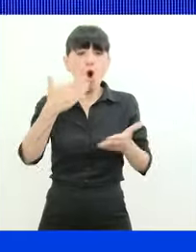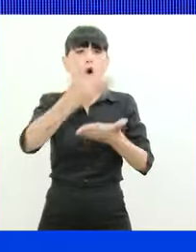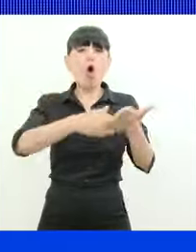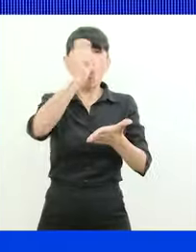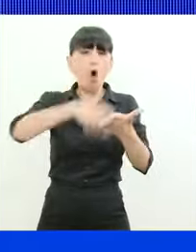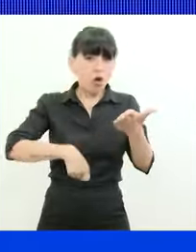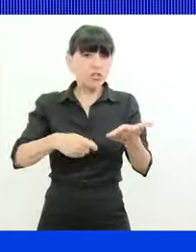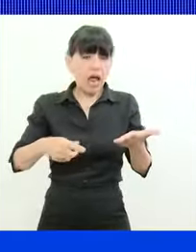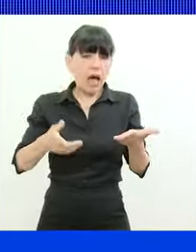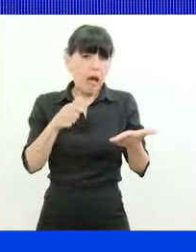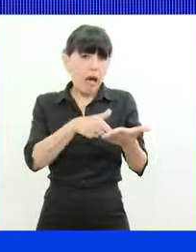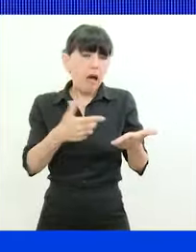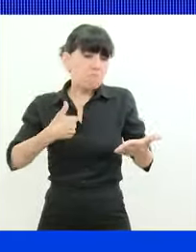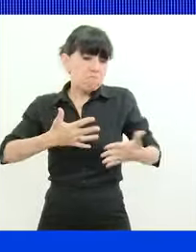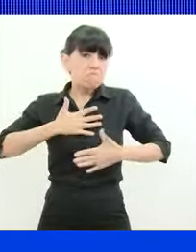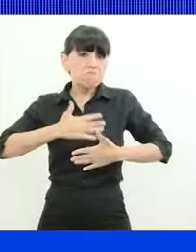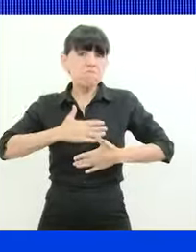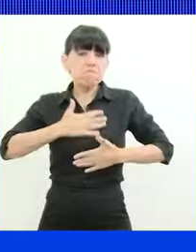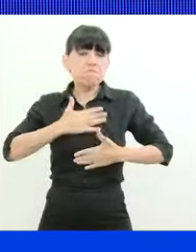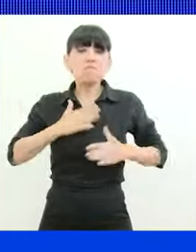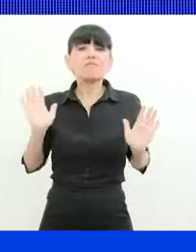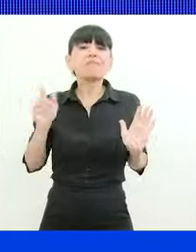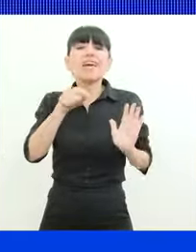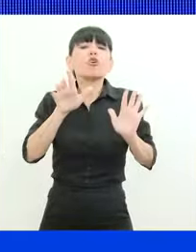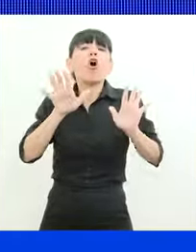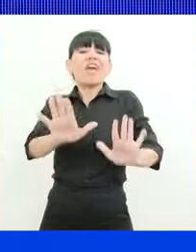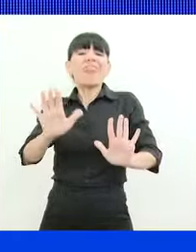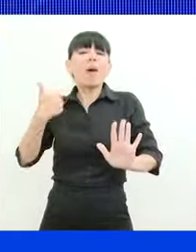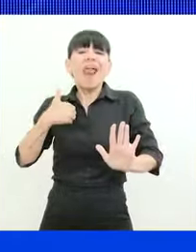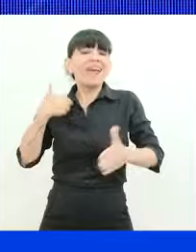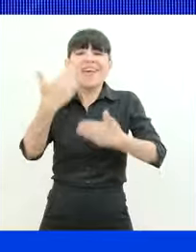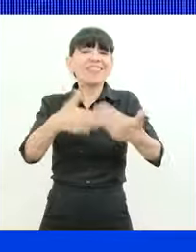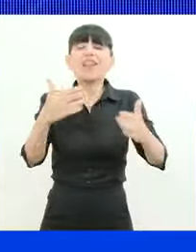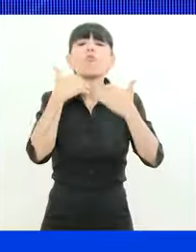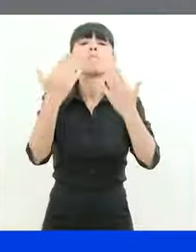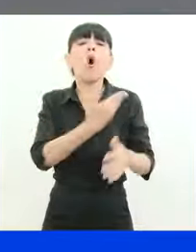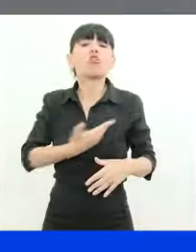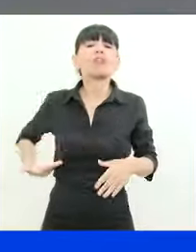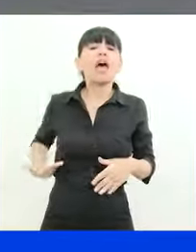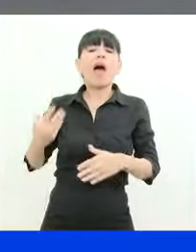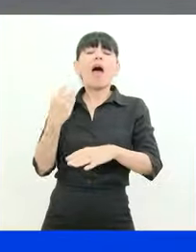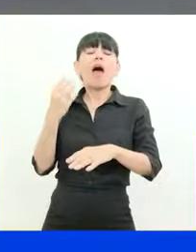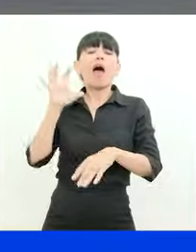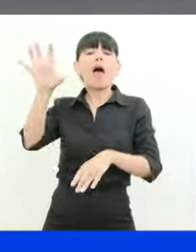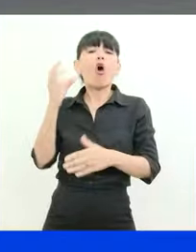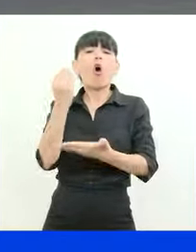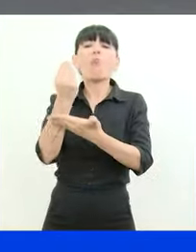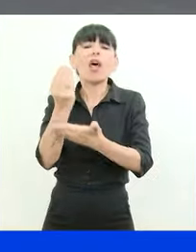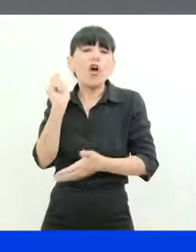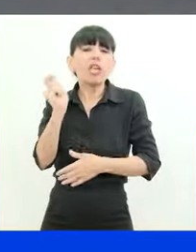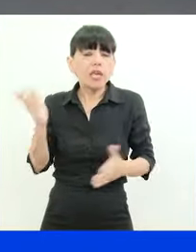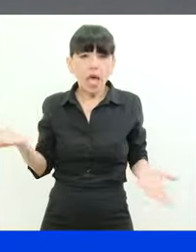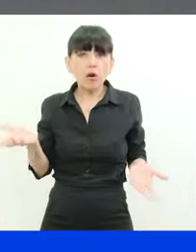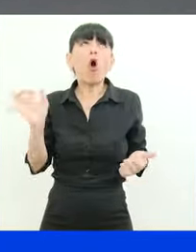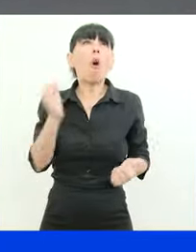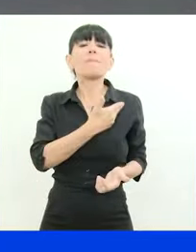y sabiendo que es algo que le queda a la Argentina, no importa quién sea el gobernador en ese momento o quién sea el presidente en ese